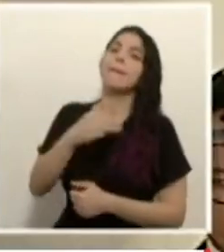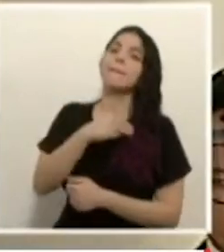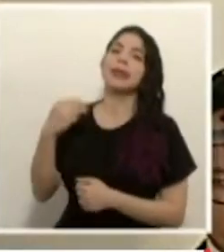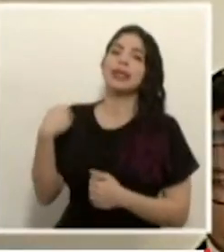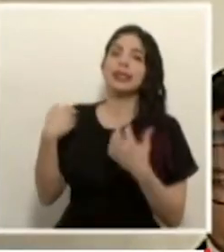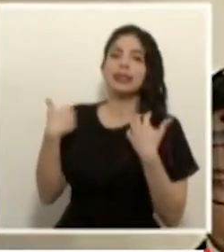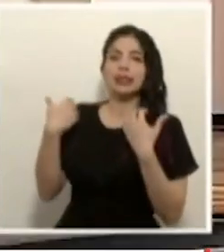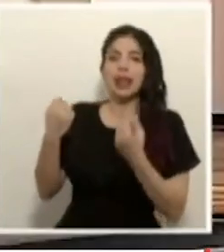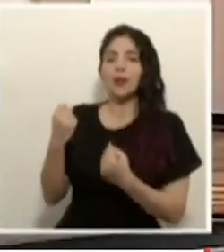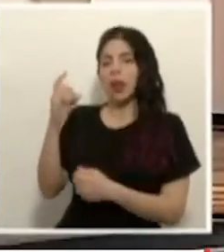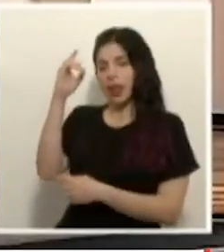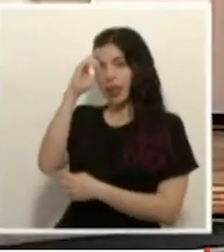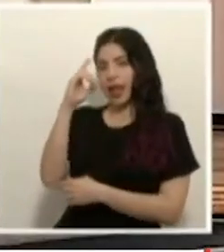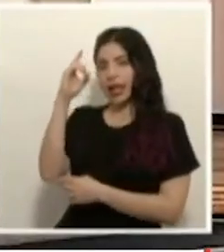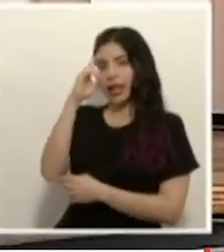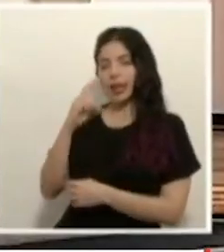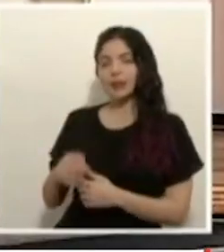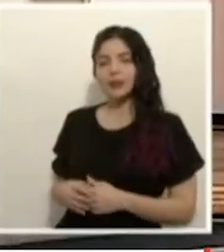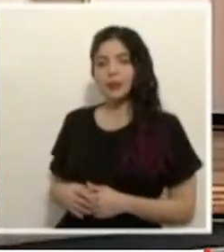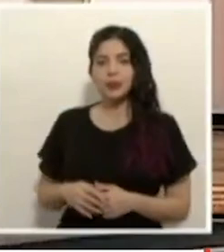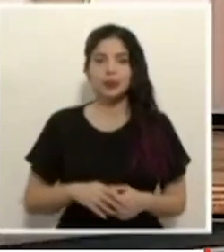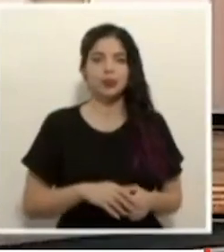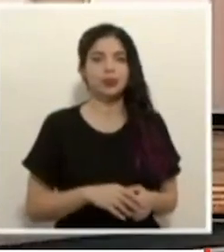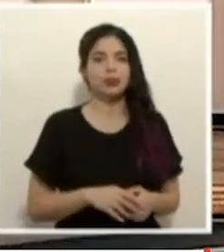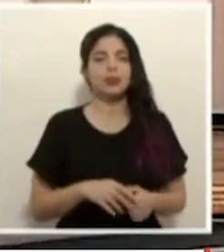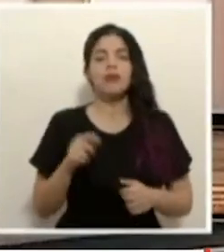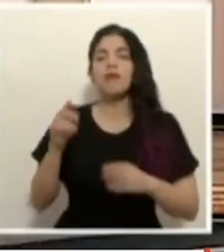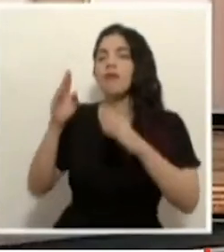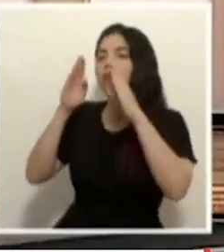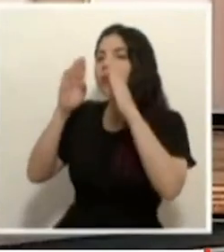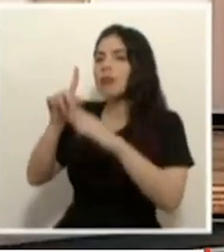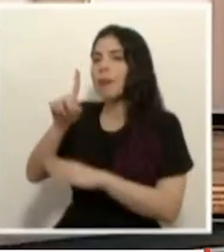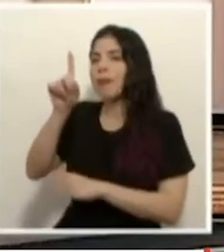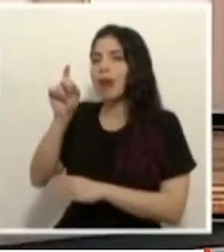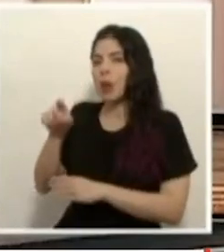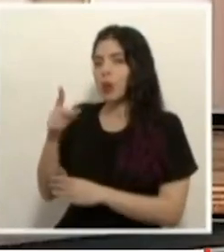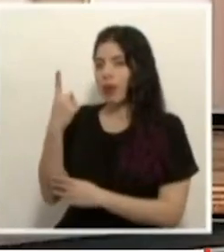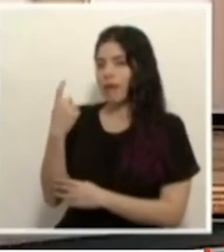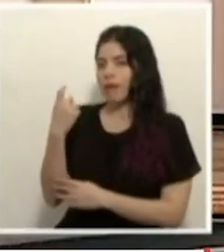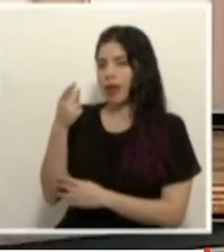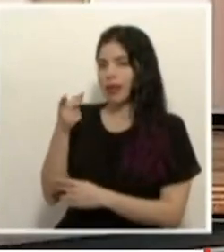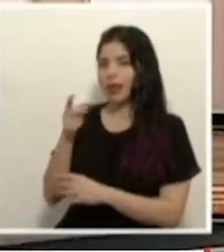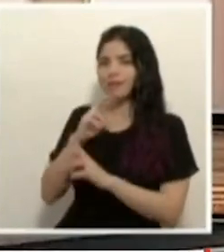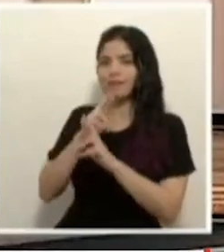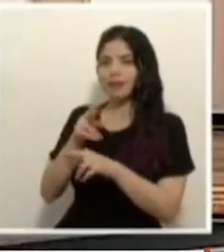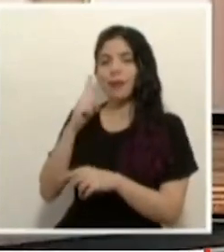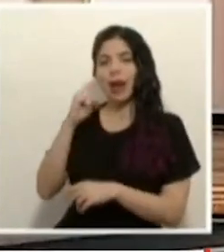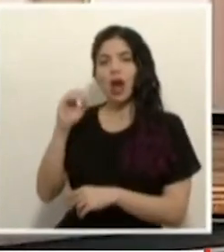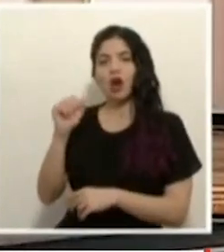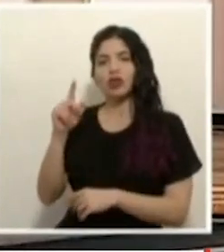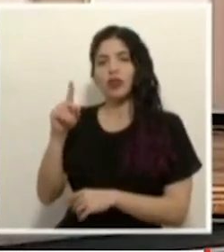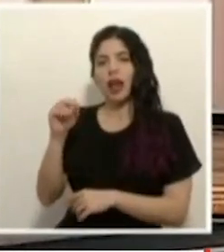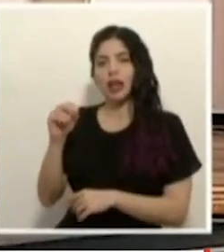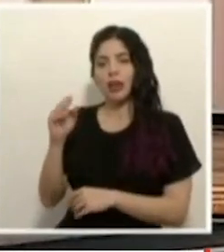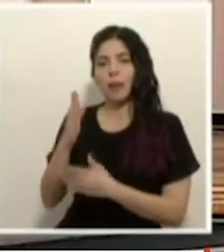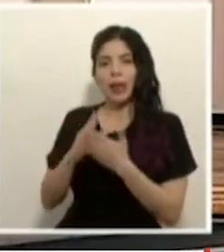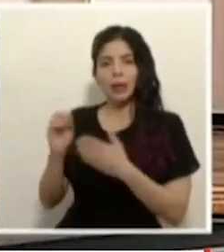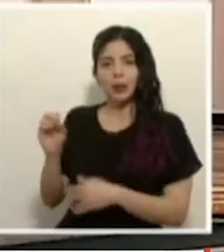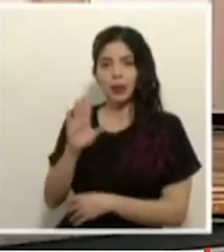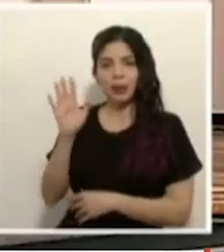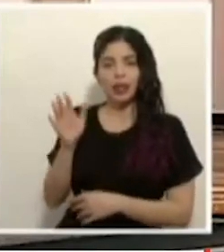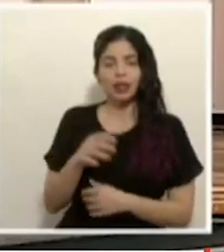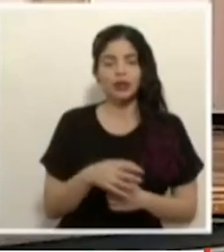de salud don Daniel Salas va a atender la consulta pendiente a Osvaldo Alvarado de Multimedios